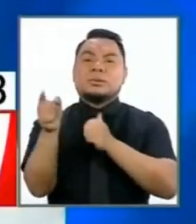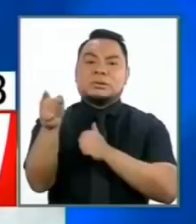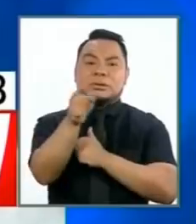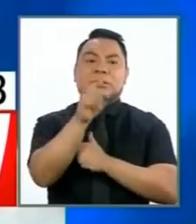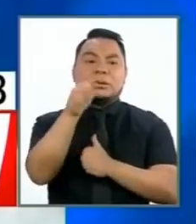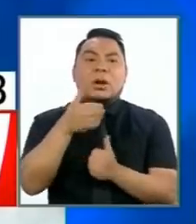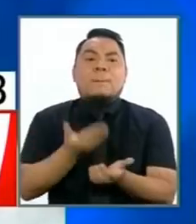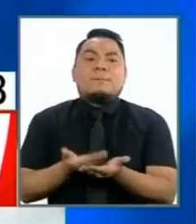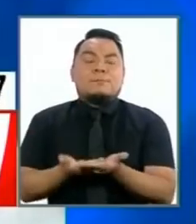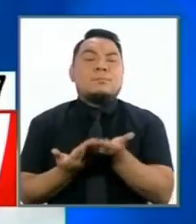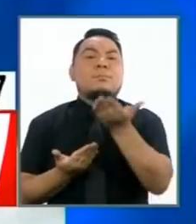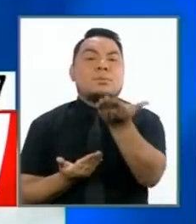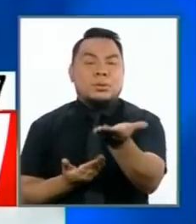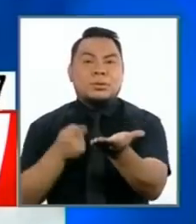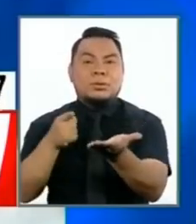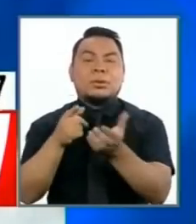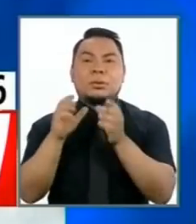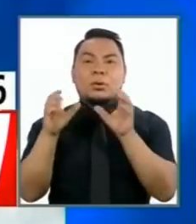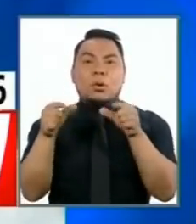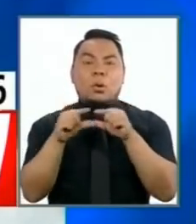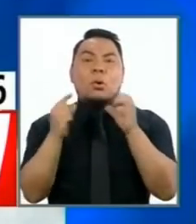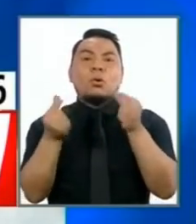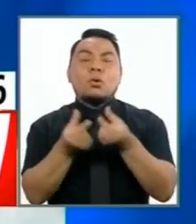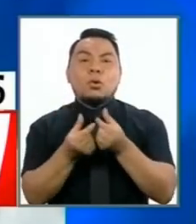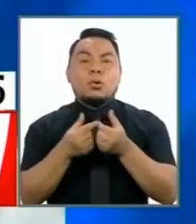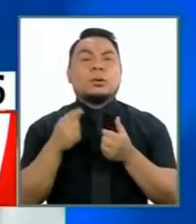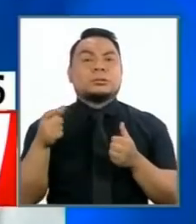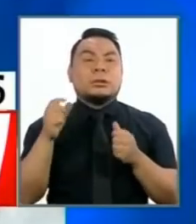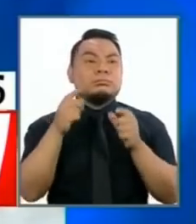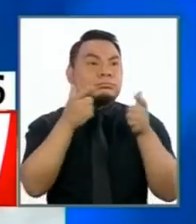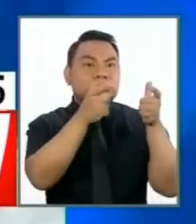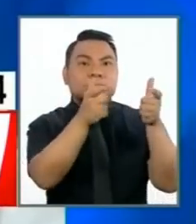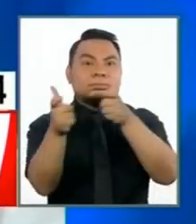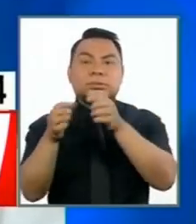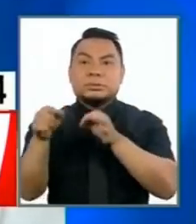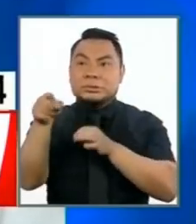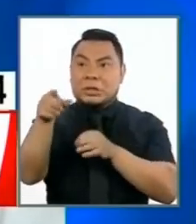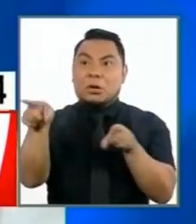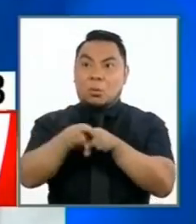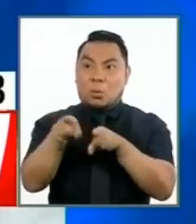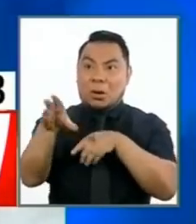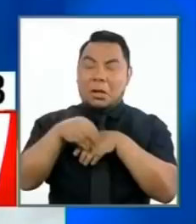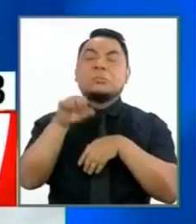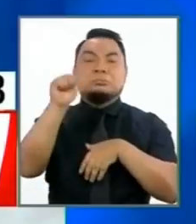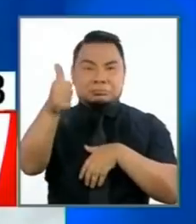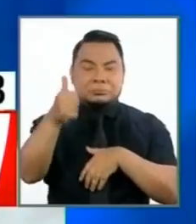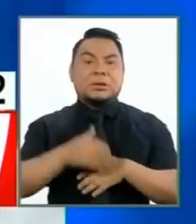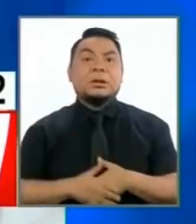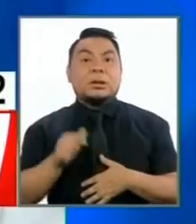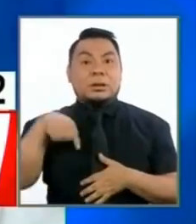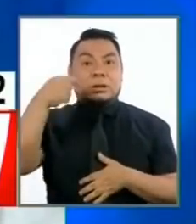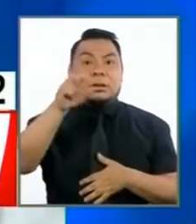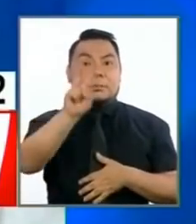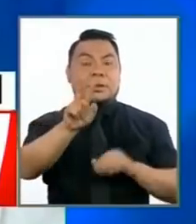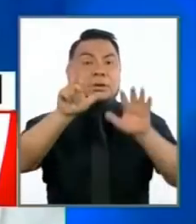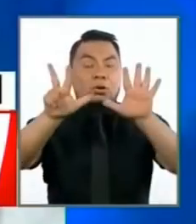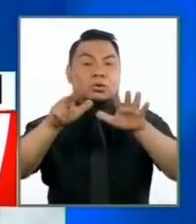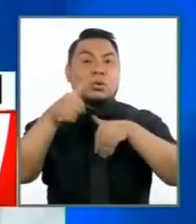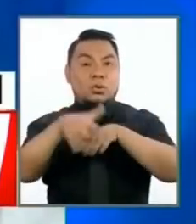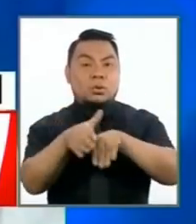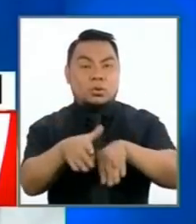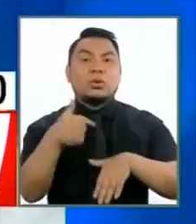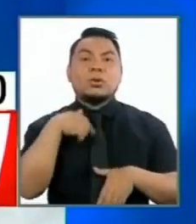la propuesta de las rondas urbanas que yo las hice la están haciendo y a partir del 28 de julio los